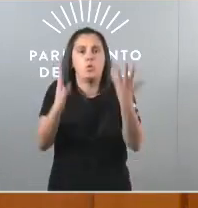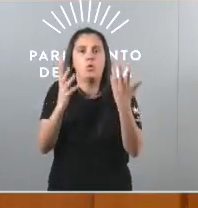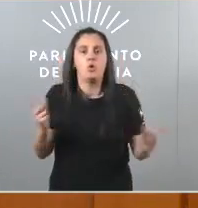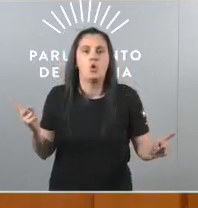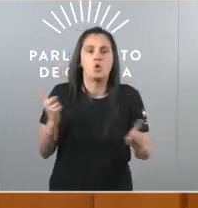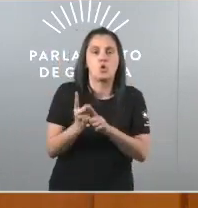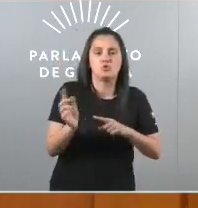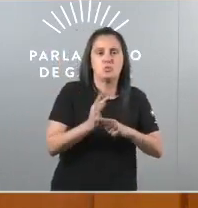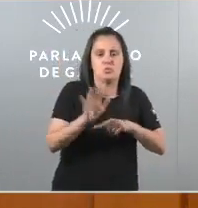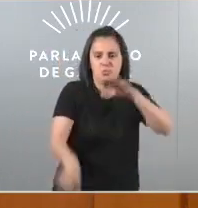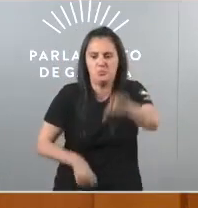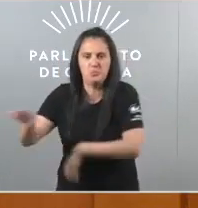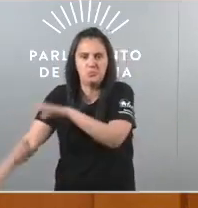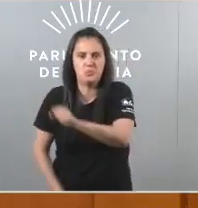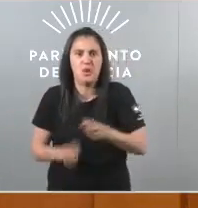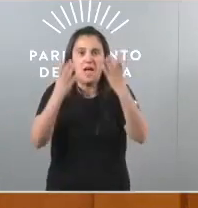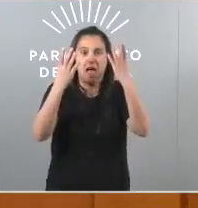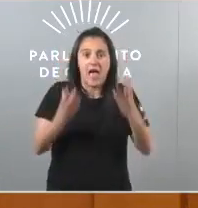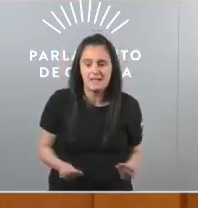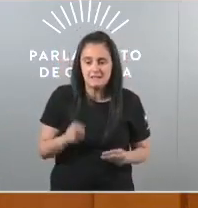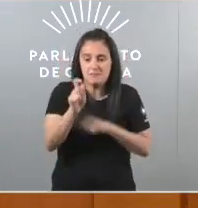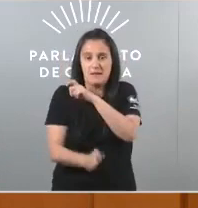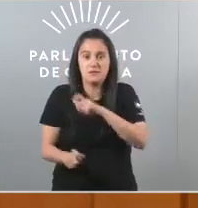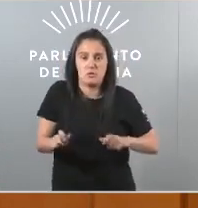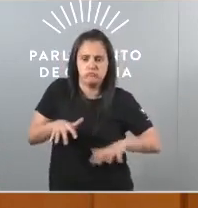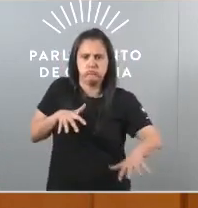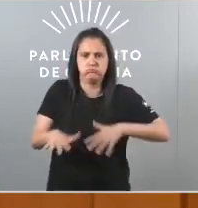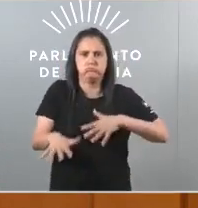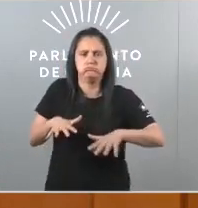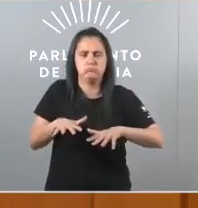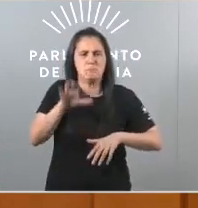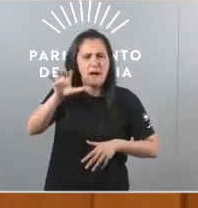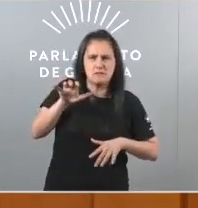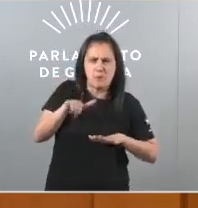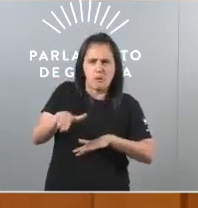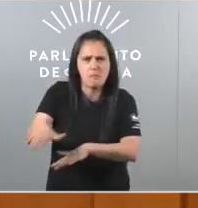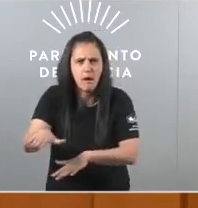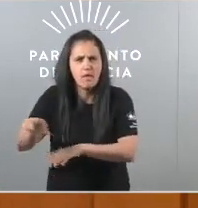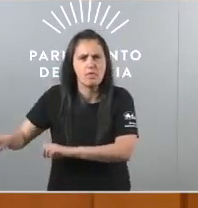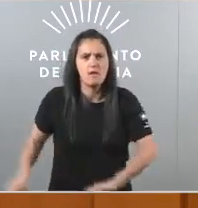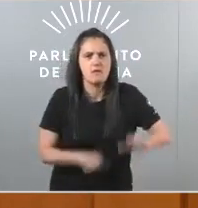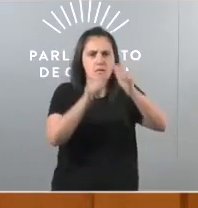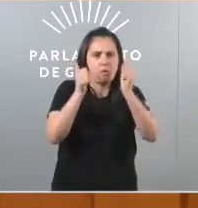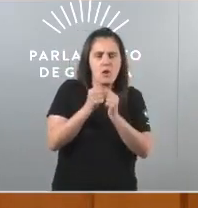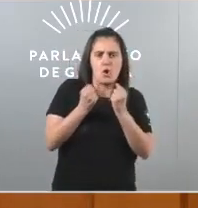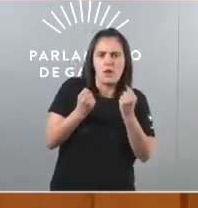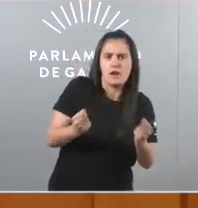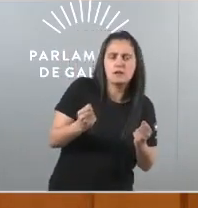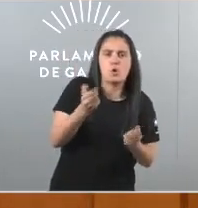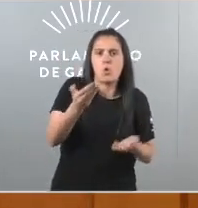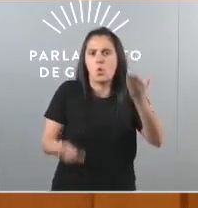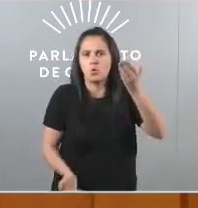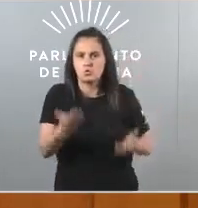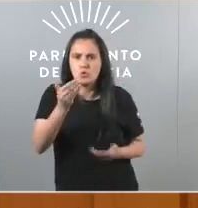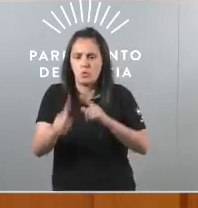o bun eólico depredador miles de persoas activas por todo o país en defensa dun modelo energético xusto